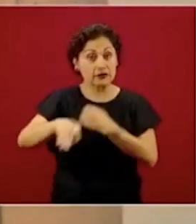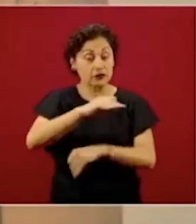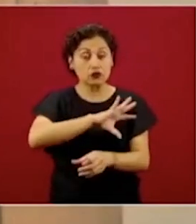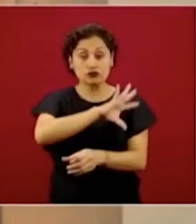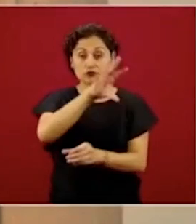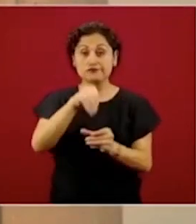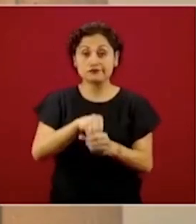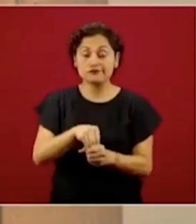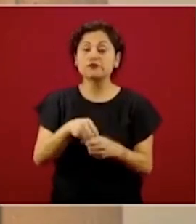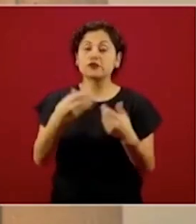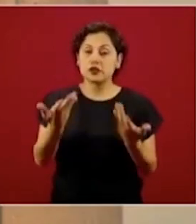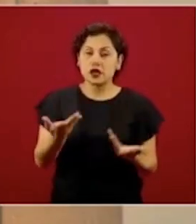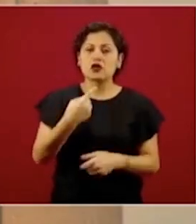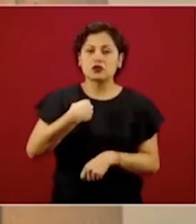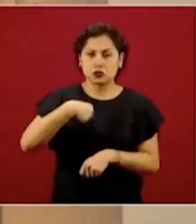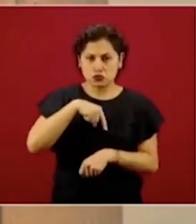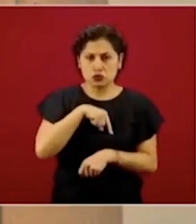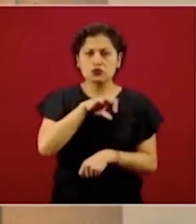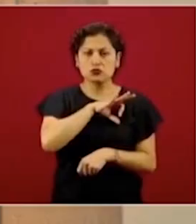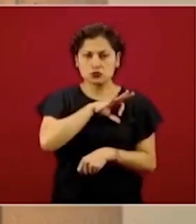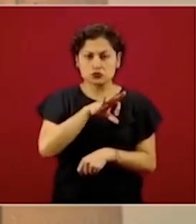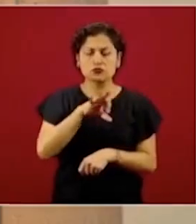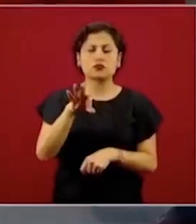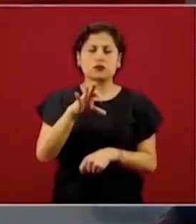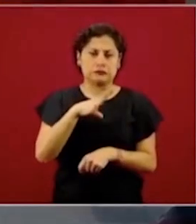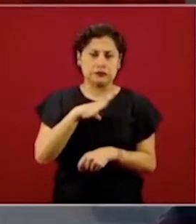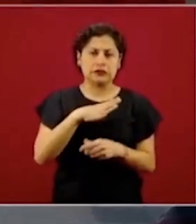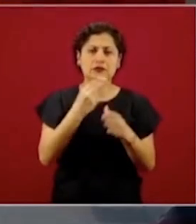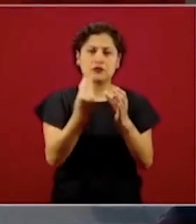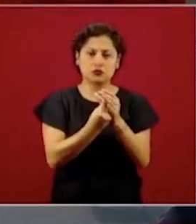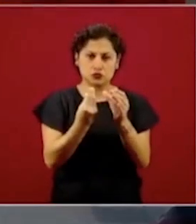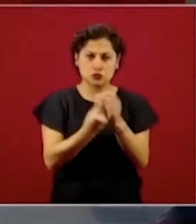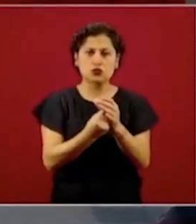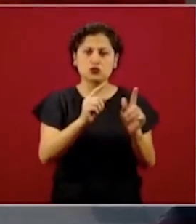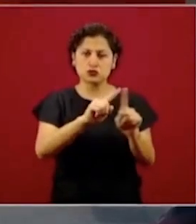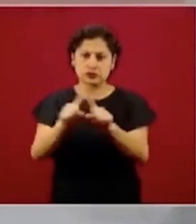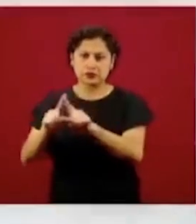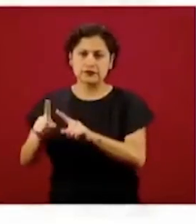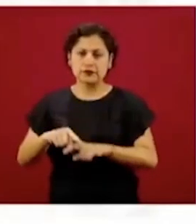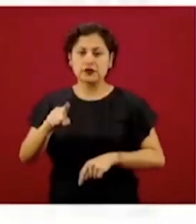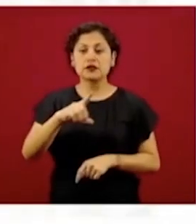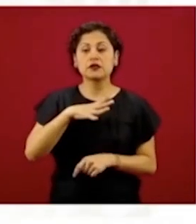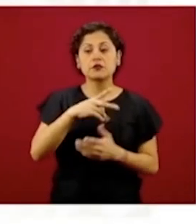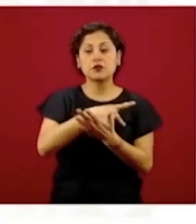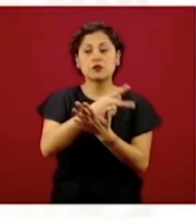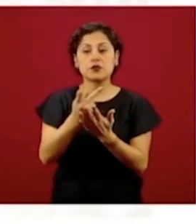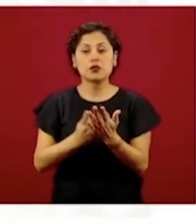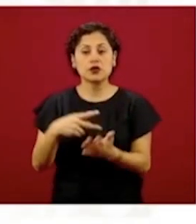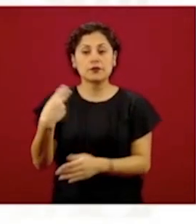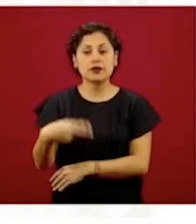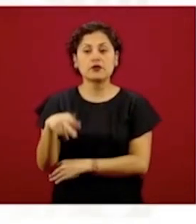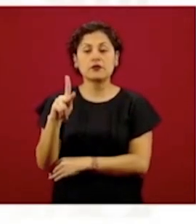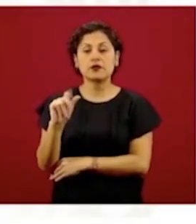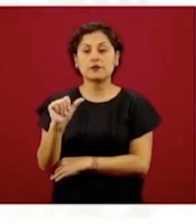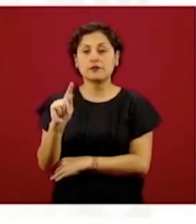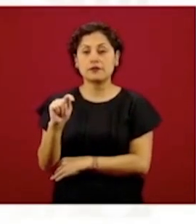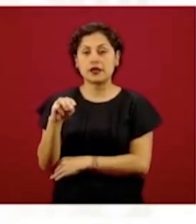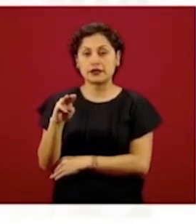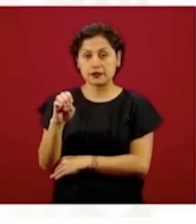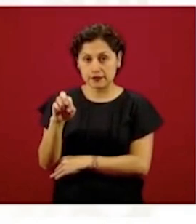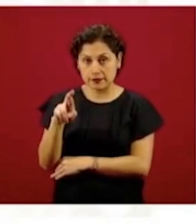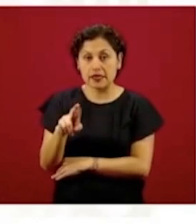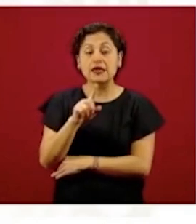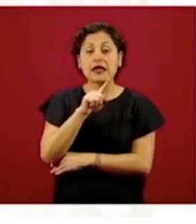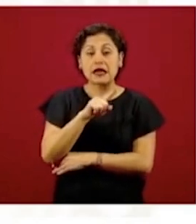poder hacer cursos, donde algo muy interesante es que tenemos un programa que se llama PADMIR, donde incluimos financieramente